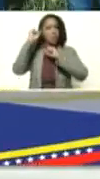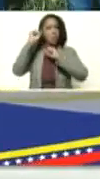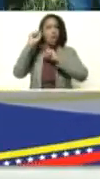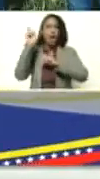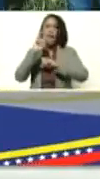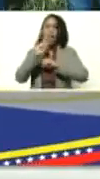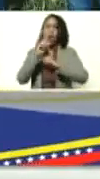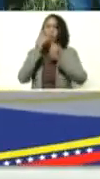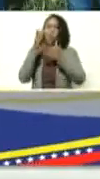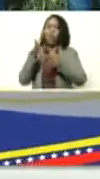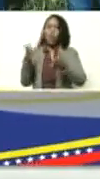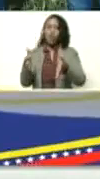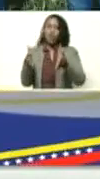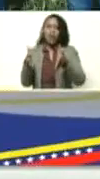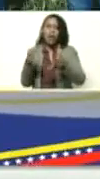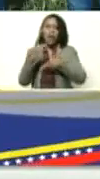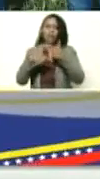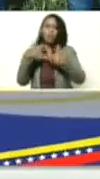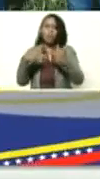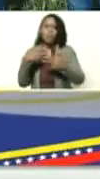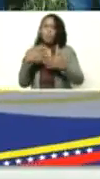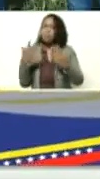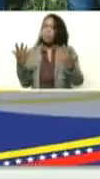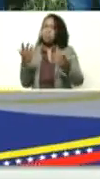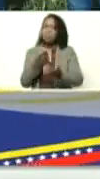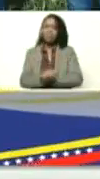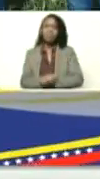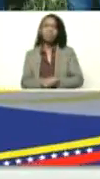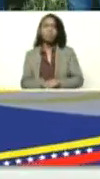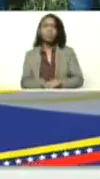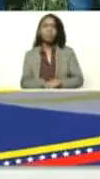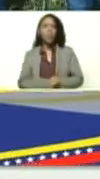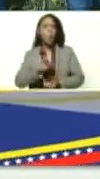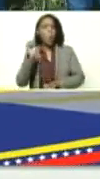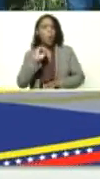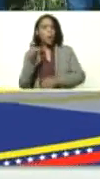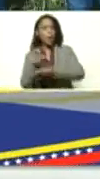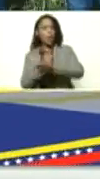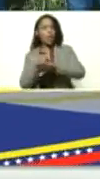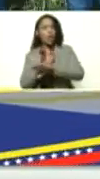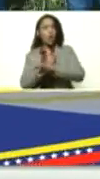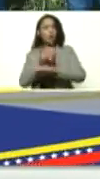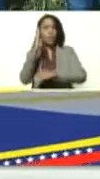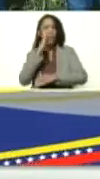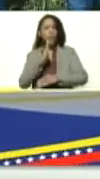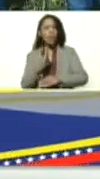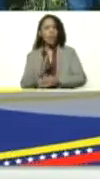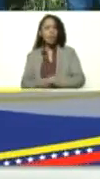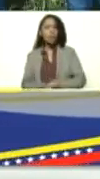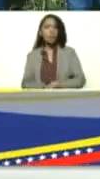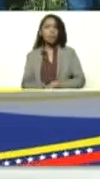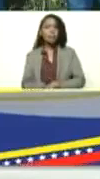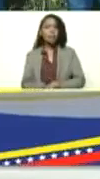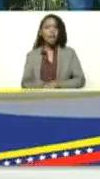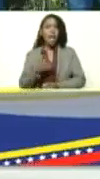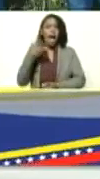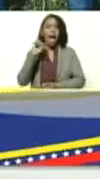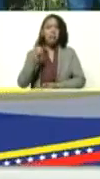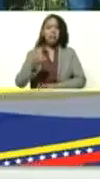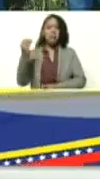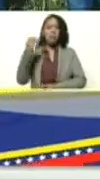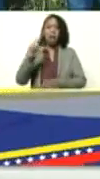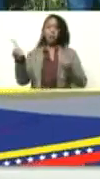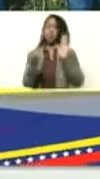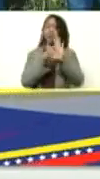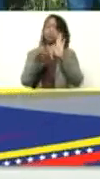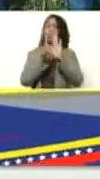no es bueno cuando triunfa la revolución o es que el gobernador de Varina tiene más legitimidad